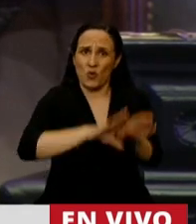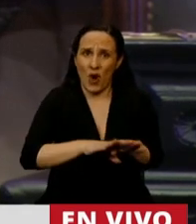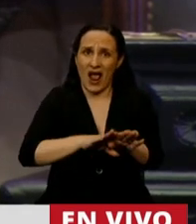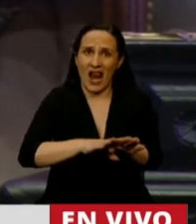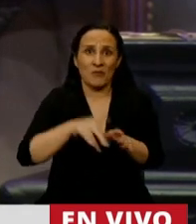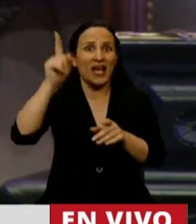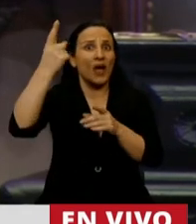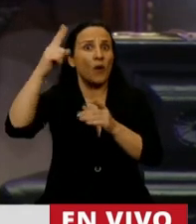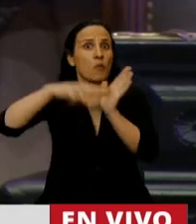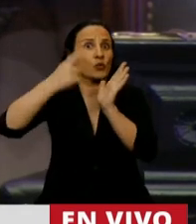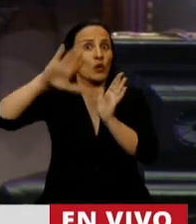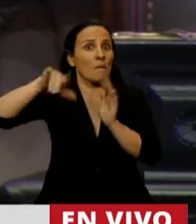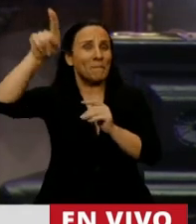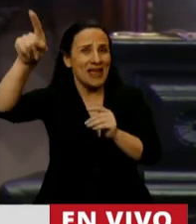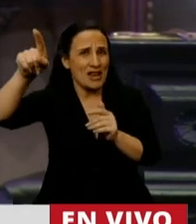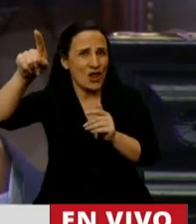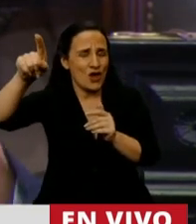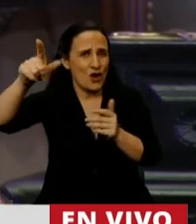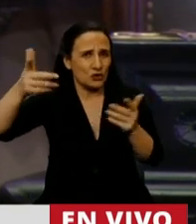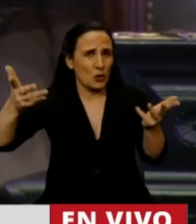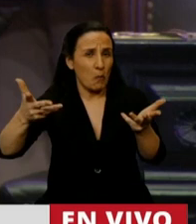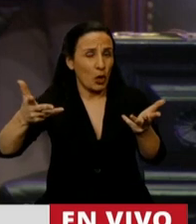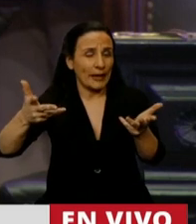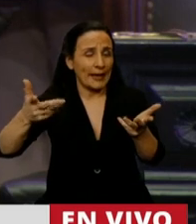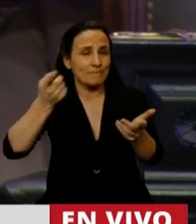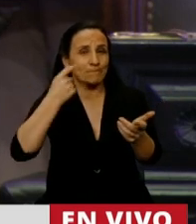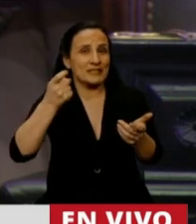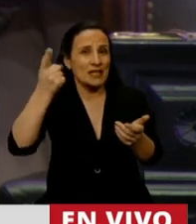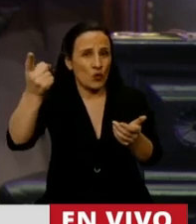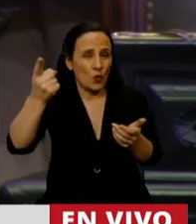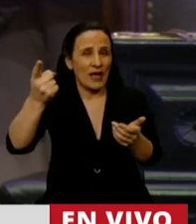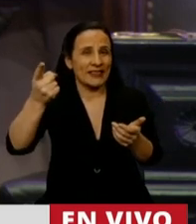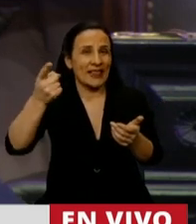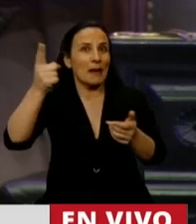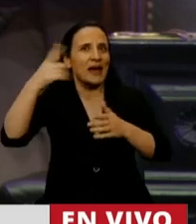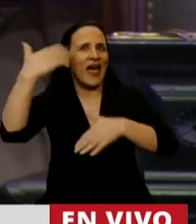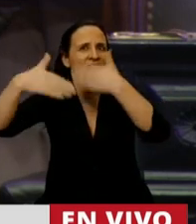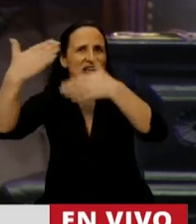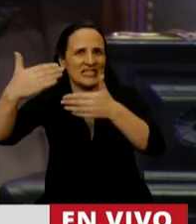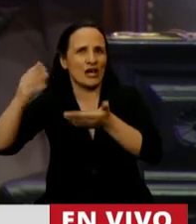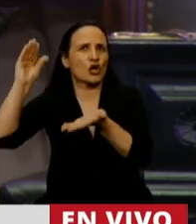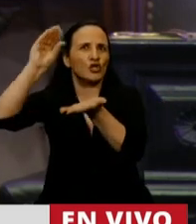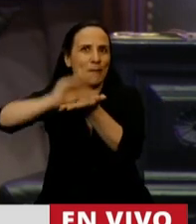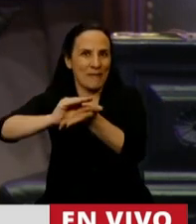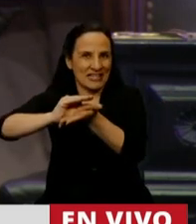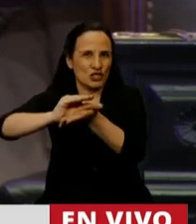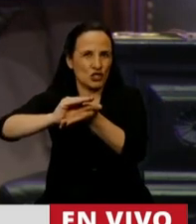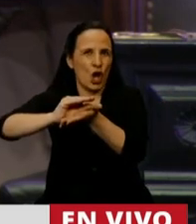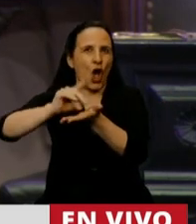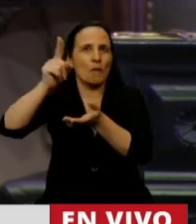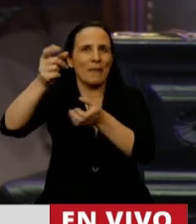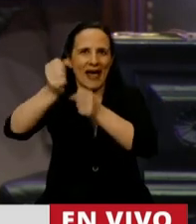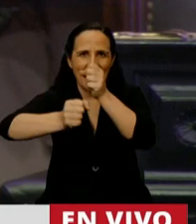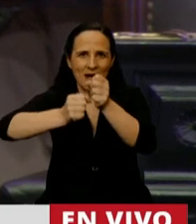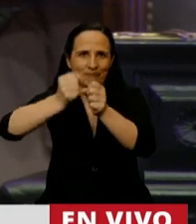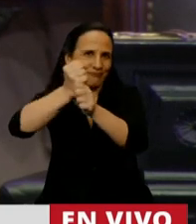esas exenciones es que han descubierto que para que haya desarrollo, para que haya inversión, para que haya creación